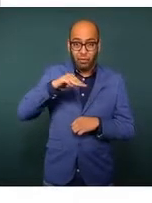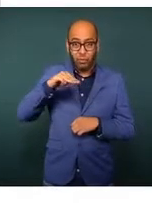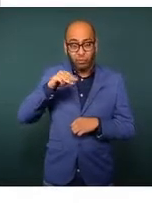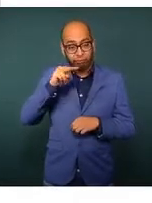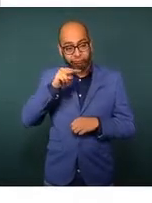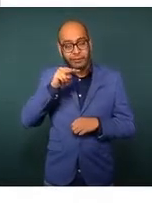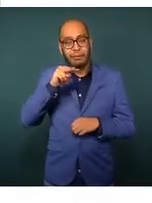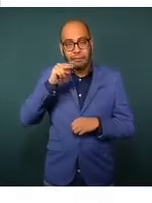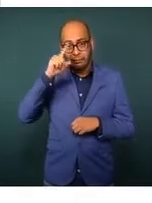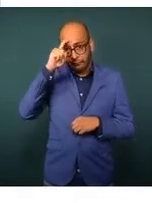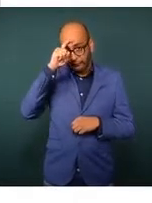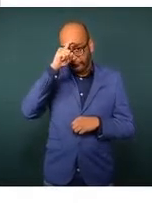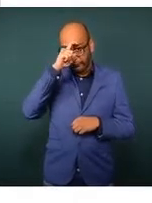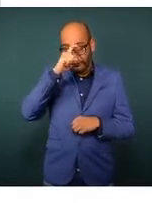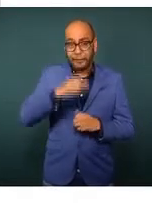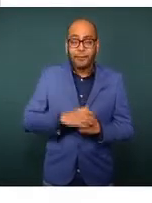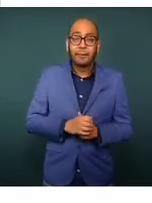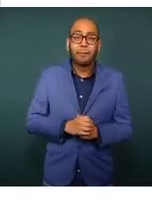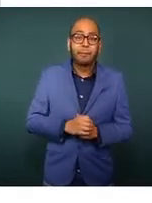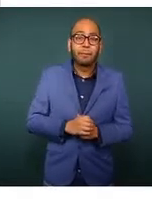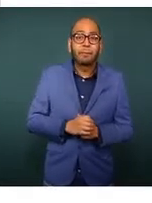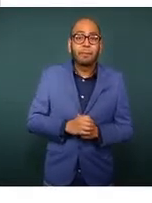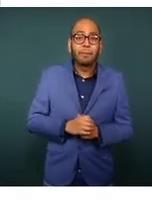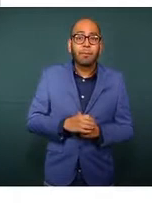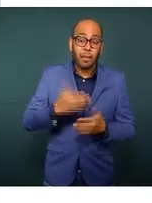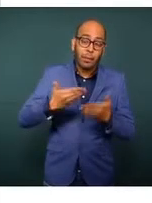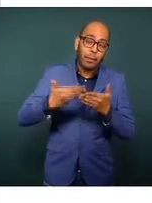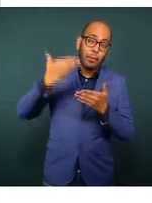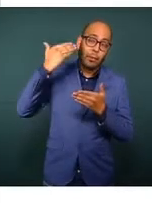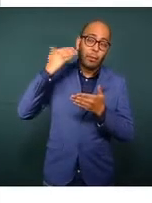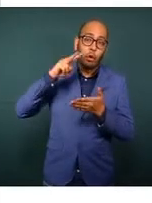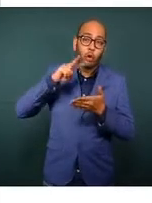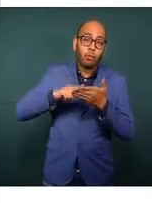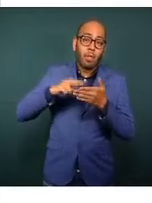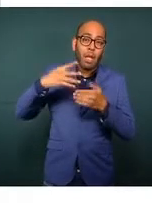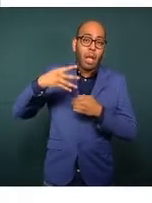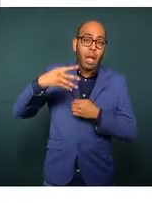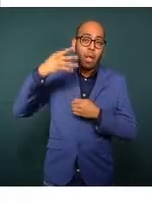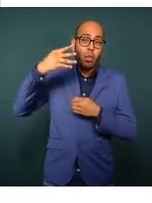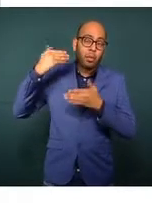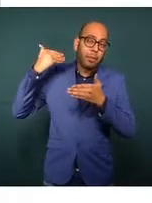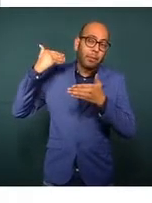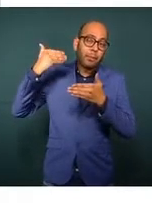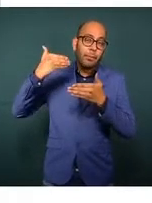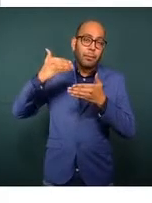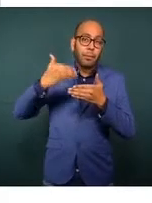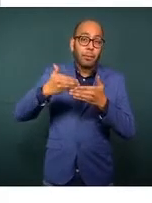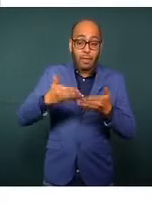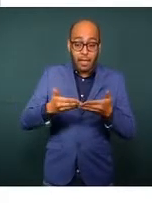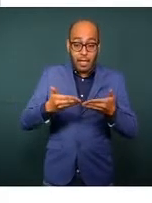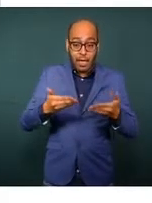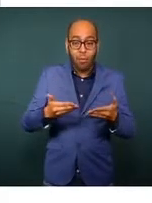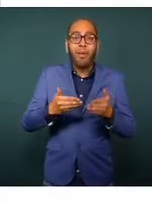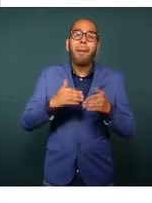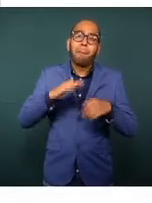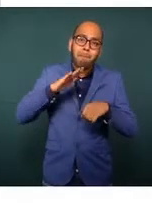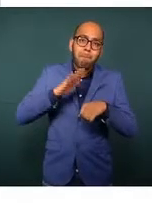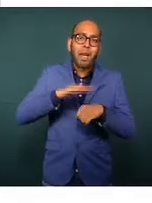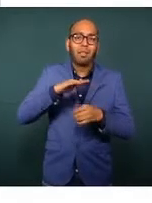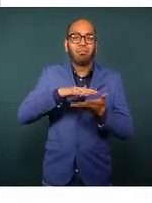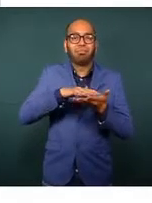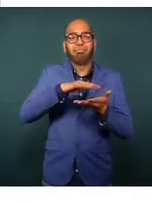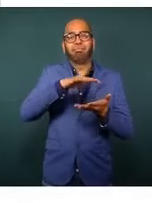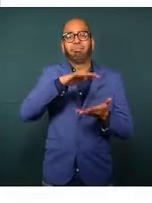Vemos una tendencia desde el 2014 a la alza en este delito. Aquí estamos